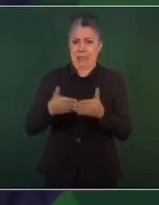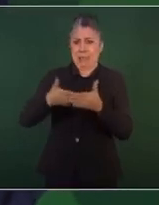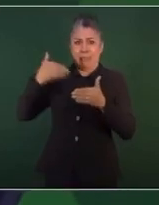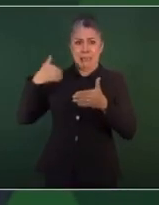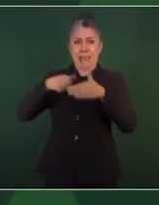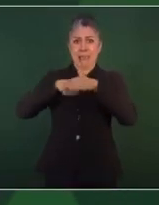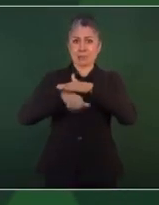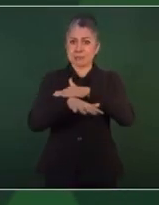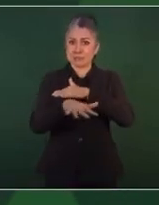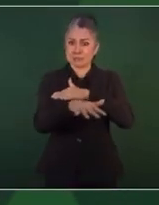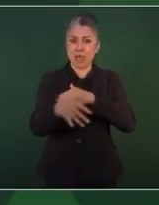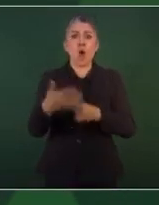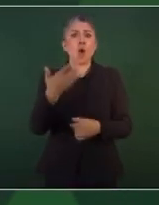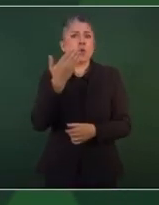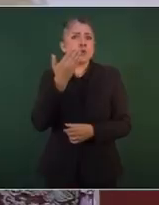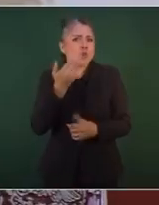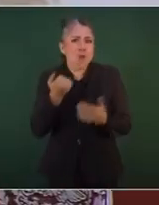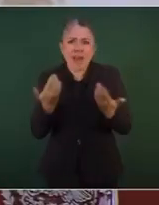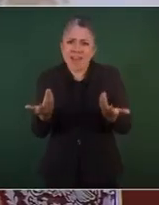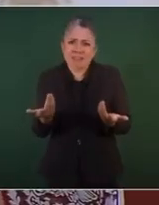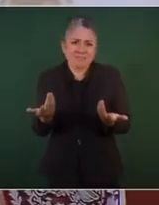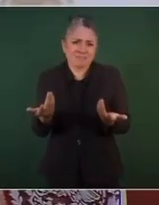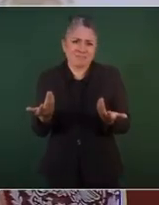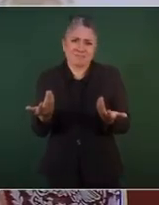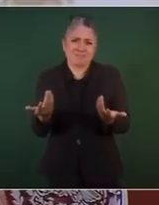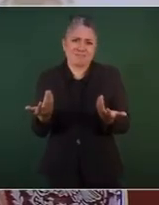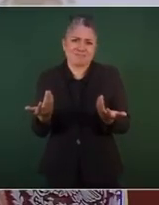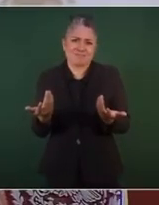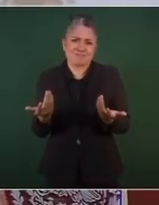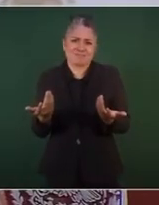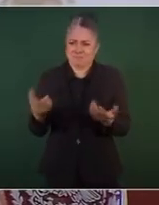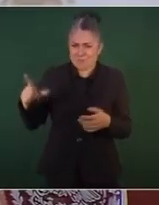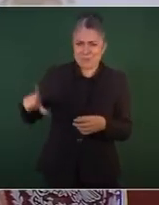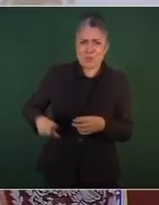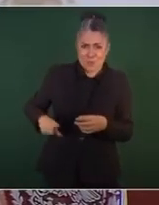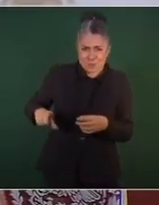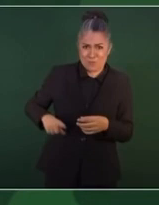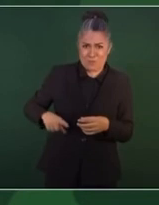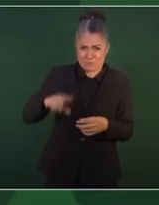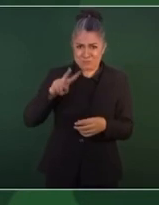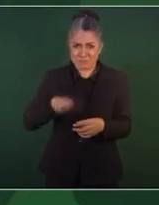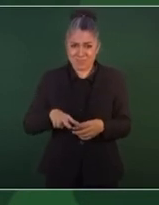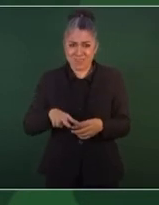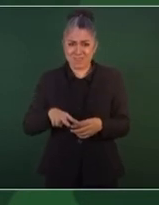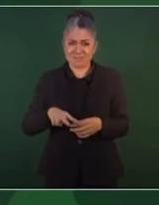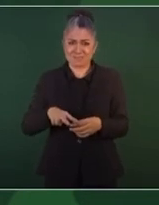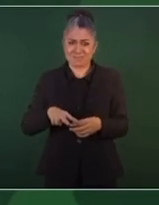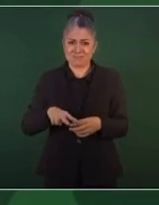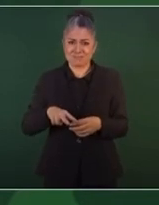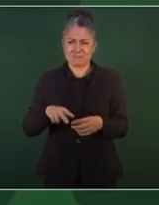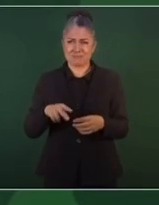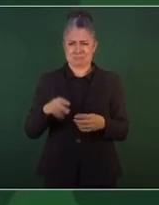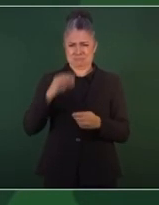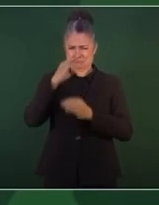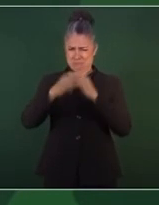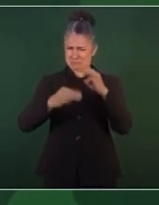no hay, no hay un gobierno en el mundo,